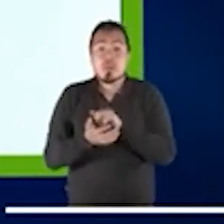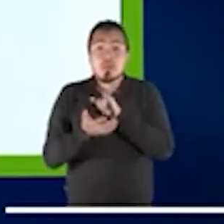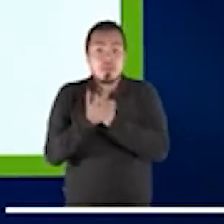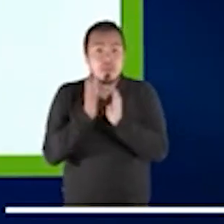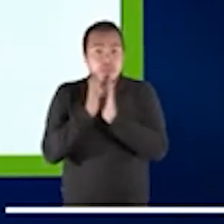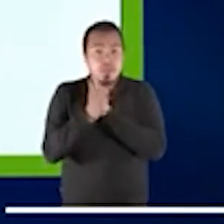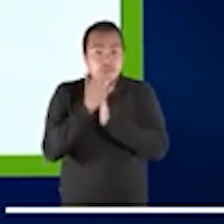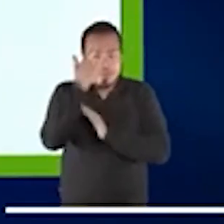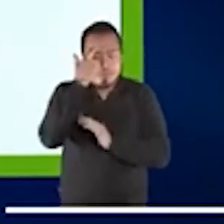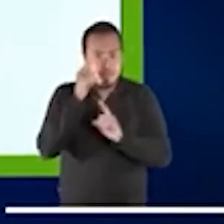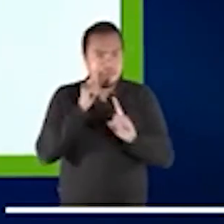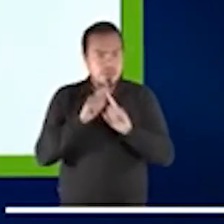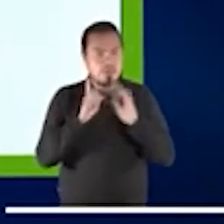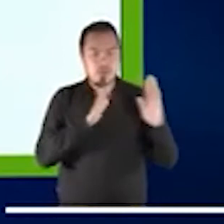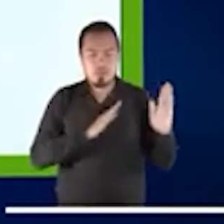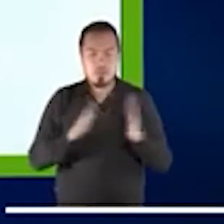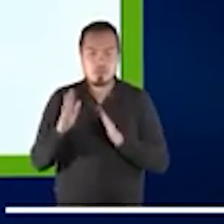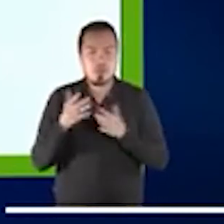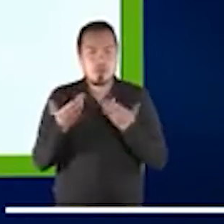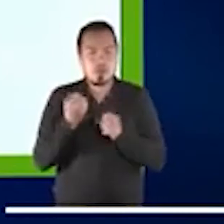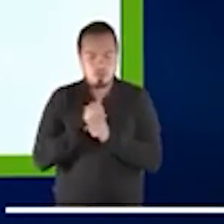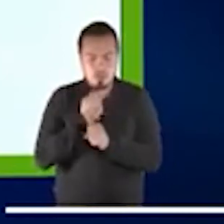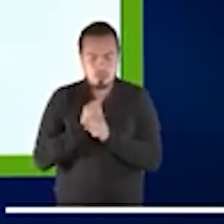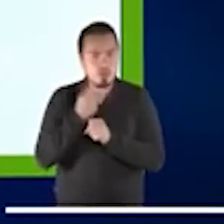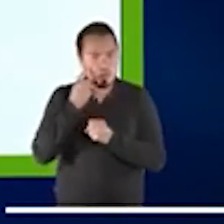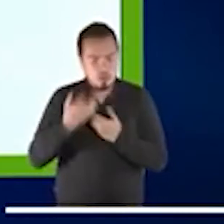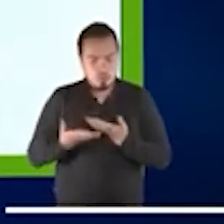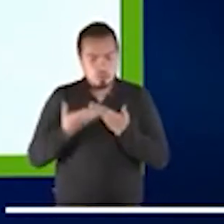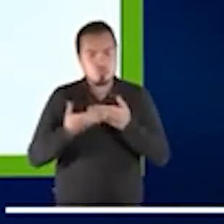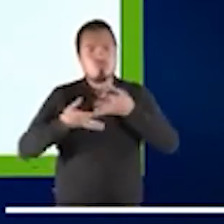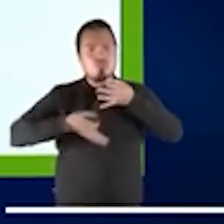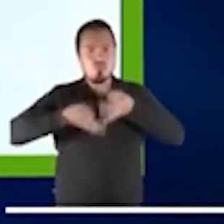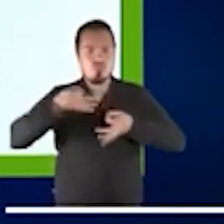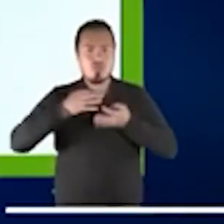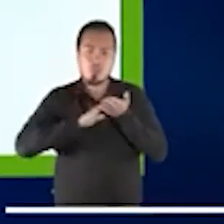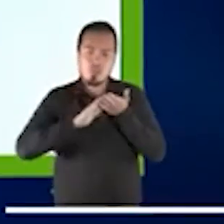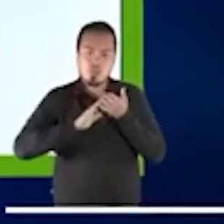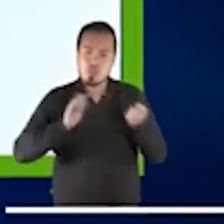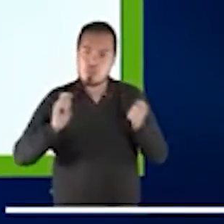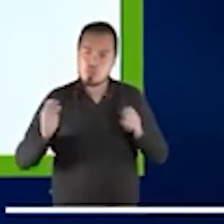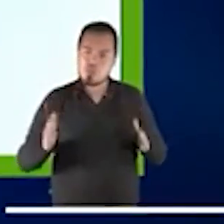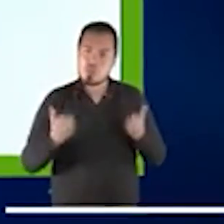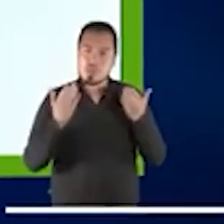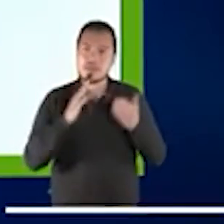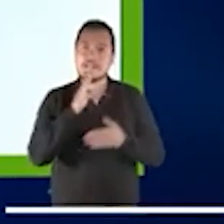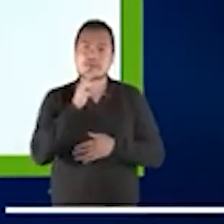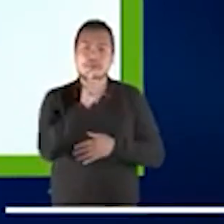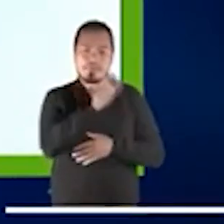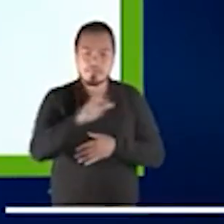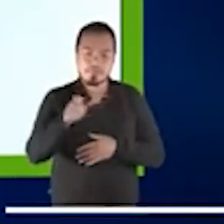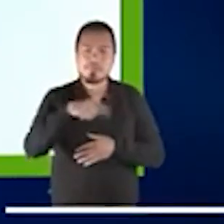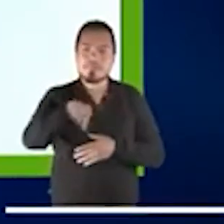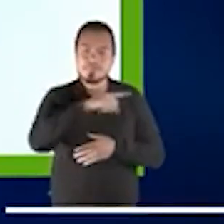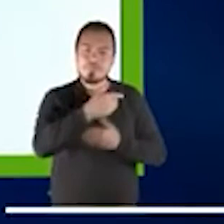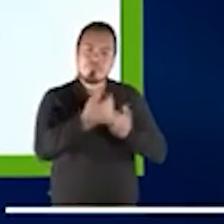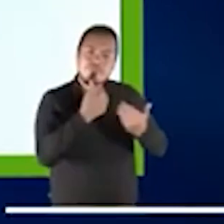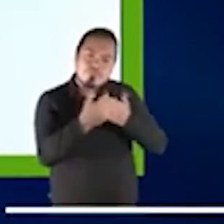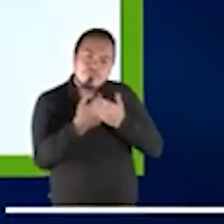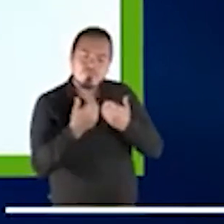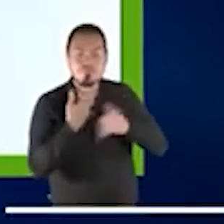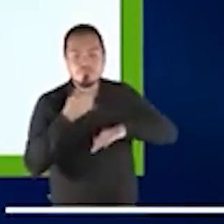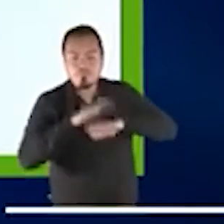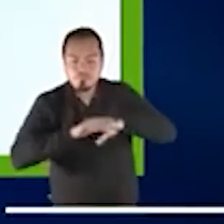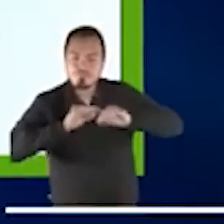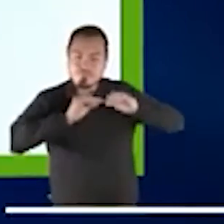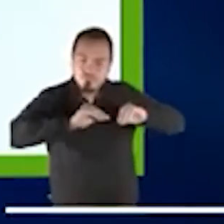unos planes para cómo ofrecer la justicia reparativa a los clientes, a personas interesadas, cómo prepararlos en línea, cómo